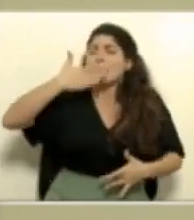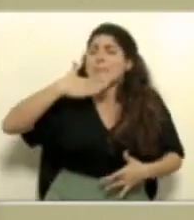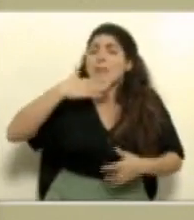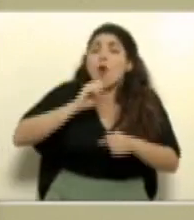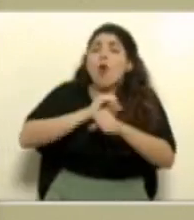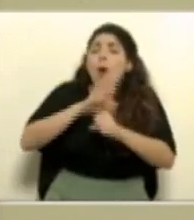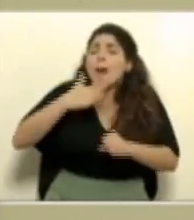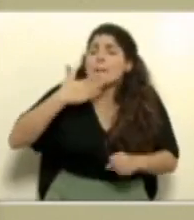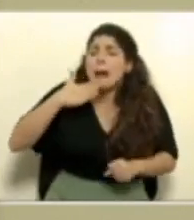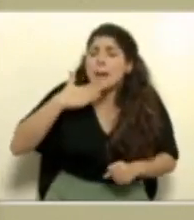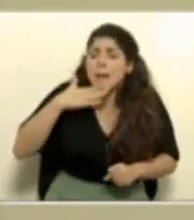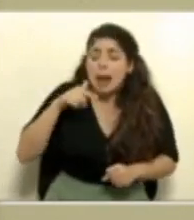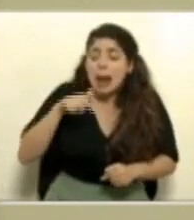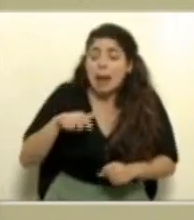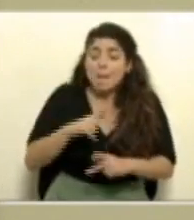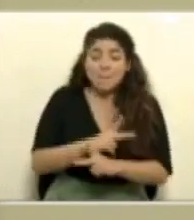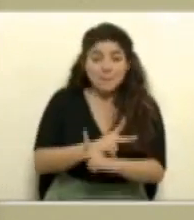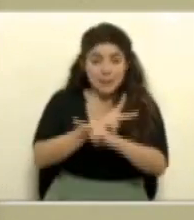COVID grave,